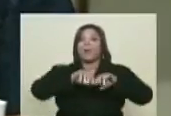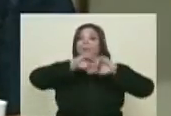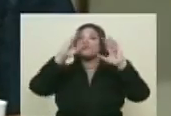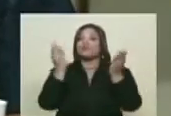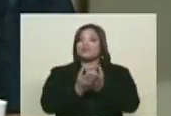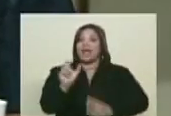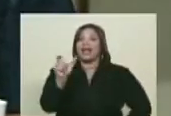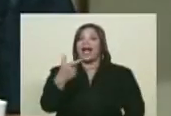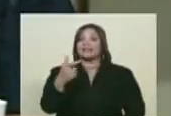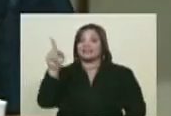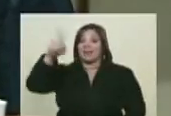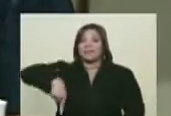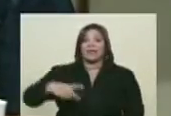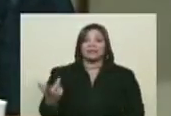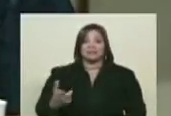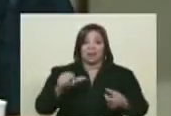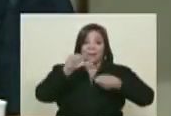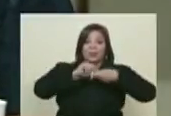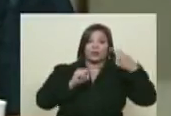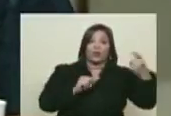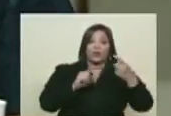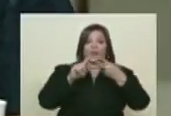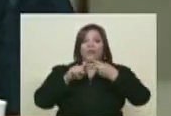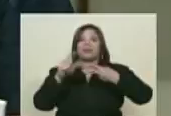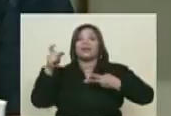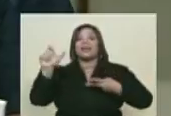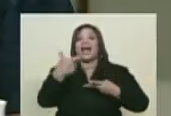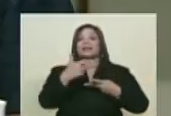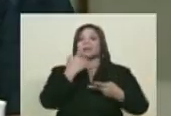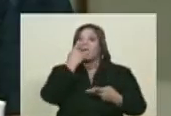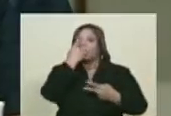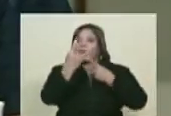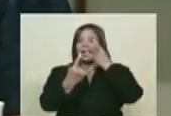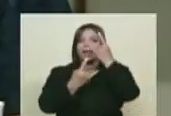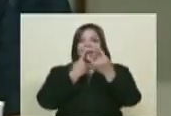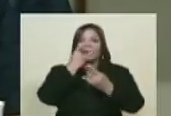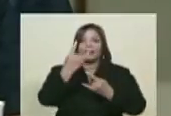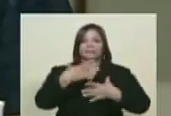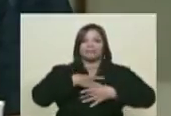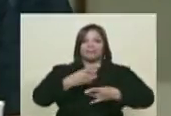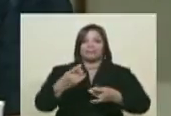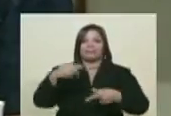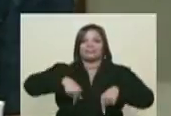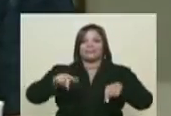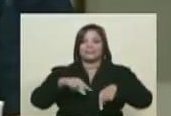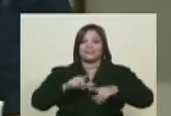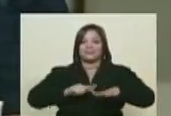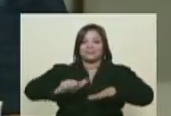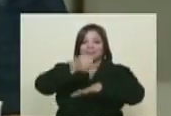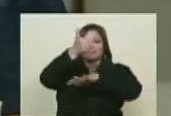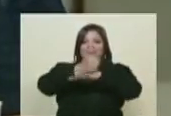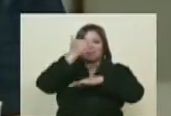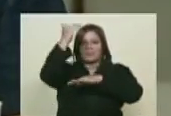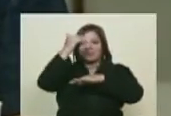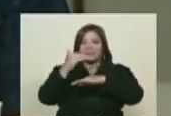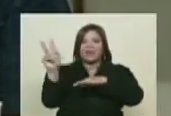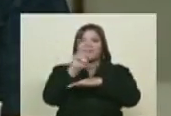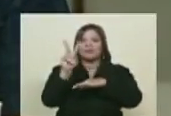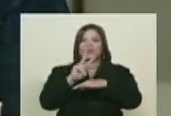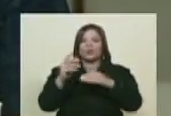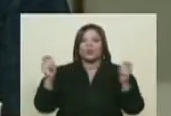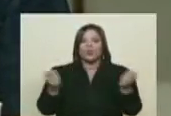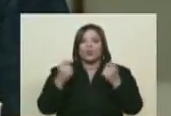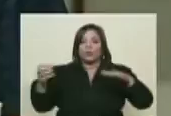de gas. Estamos en uno de los principales, de los más codiciados puestos. Es decir que todo lo que está